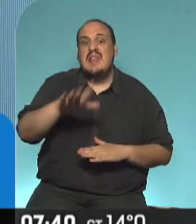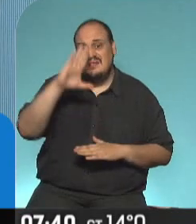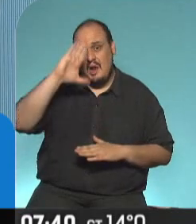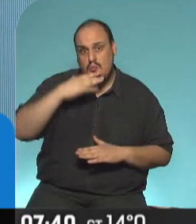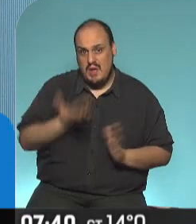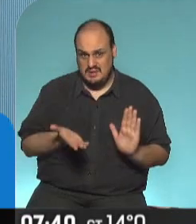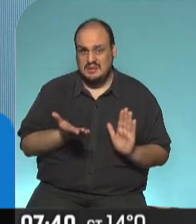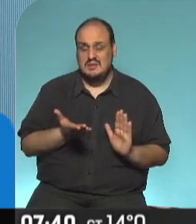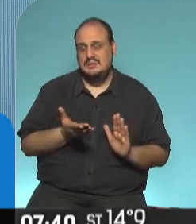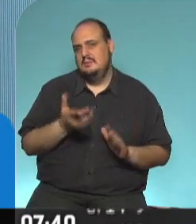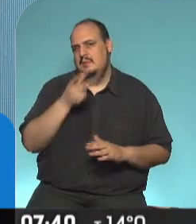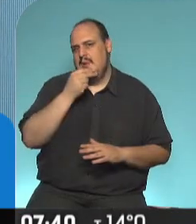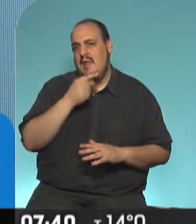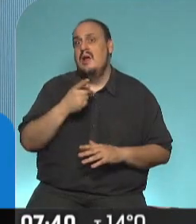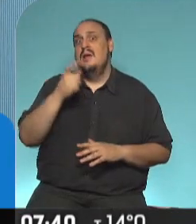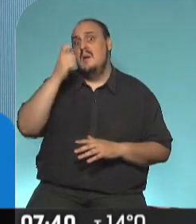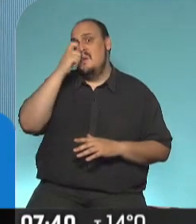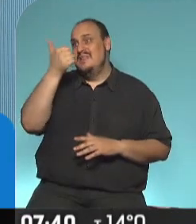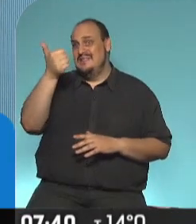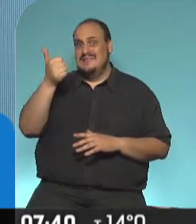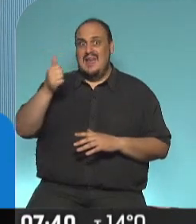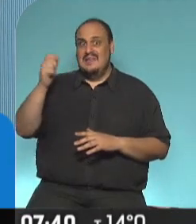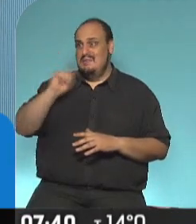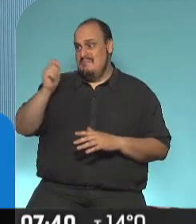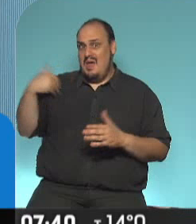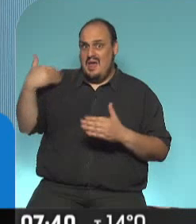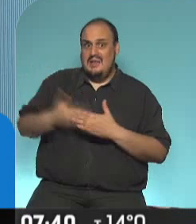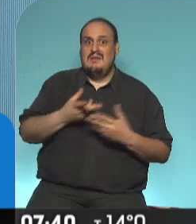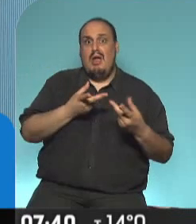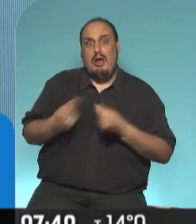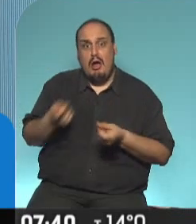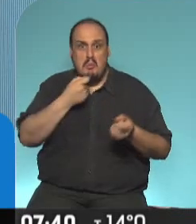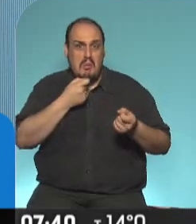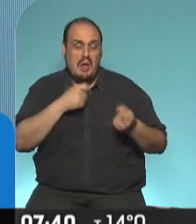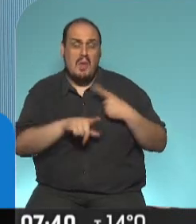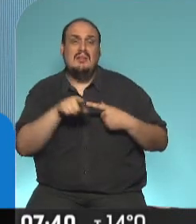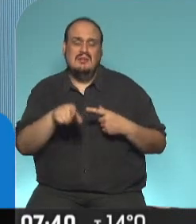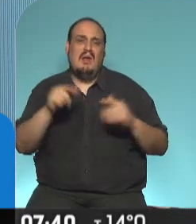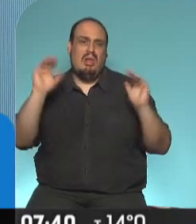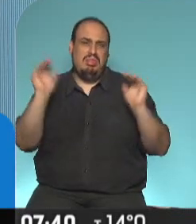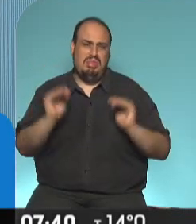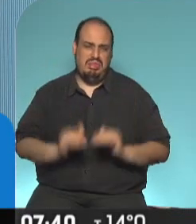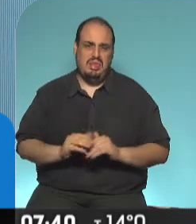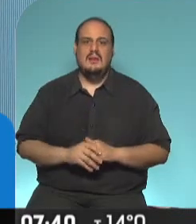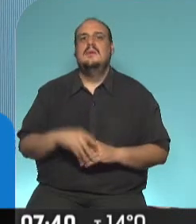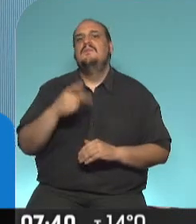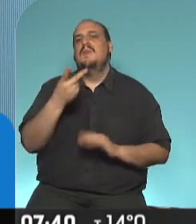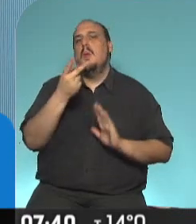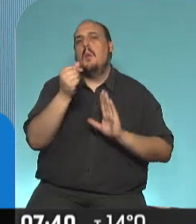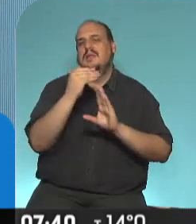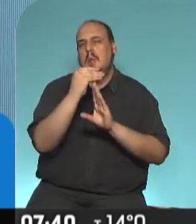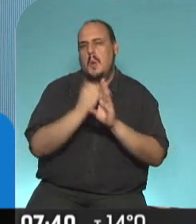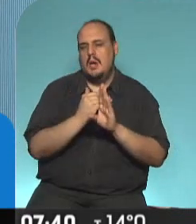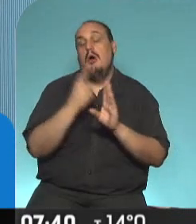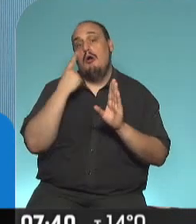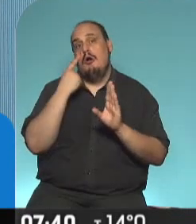nada. Hace 26 meses que viene cayendo la compra-venta. Así que bajaron un poco los precios. Por supuesto, la baja no es tan